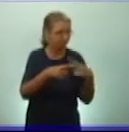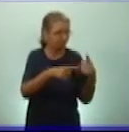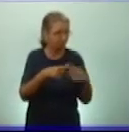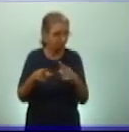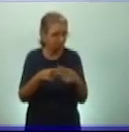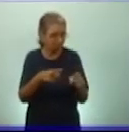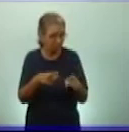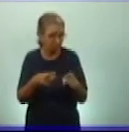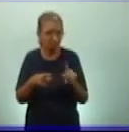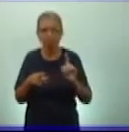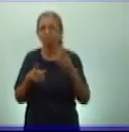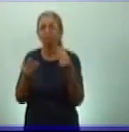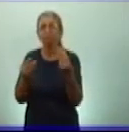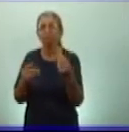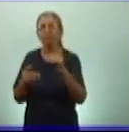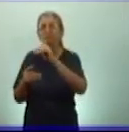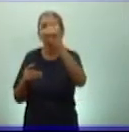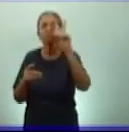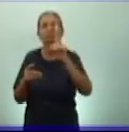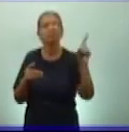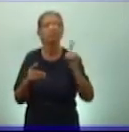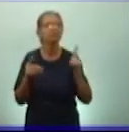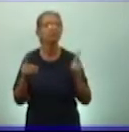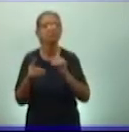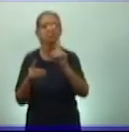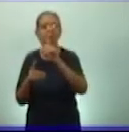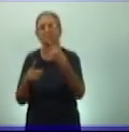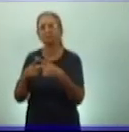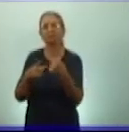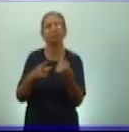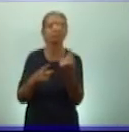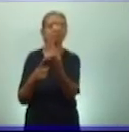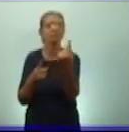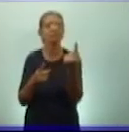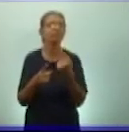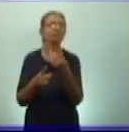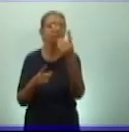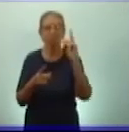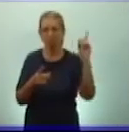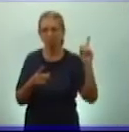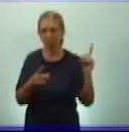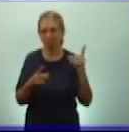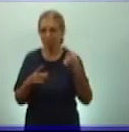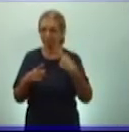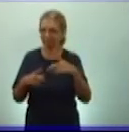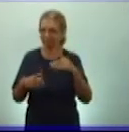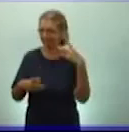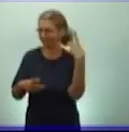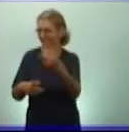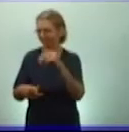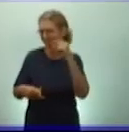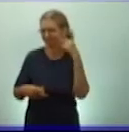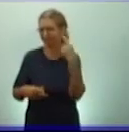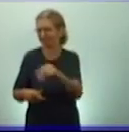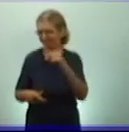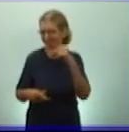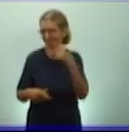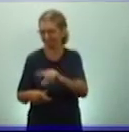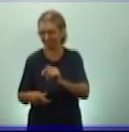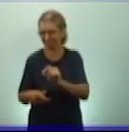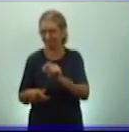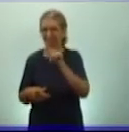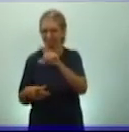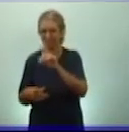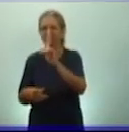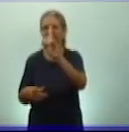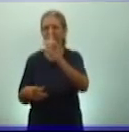creencia en varios doce y todas las medidas despotas que utilizaban estos Inca para someter incluso a esos campesinos y a otros